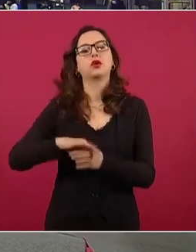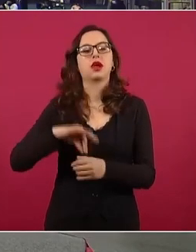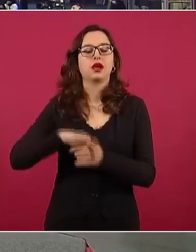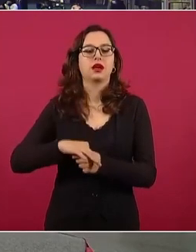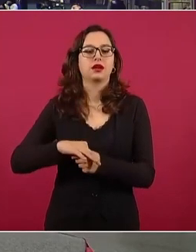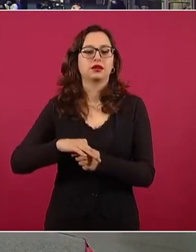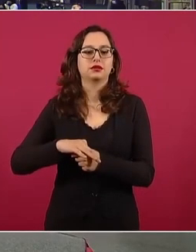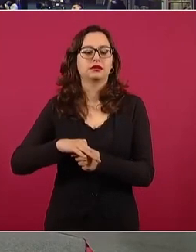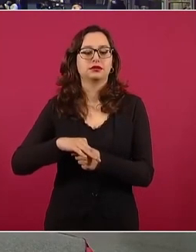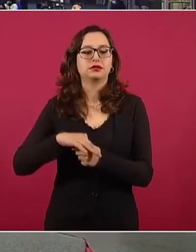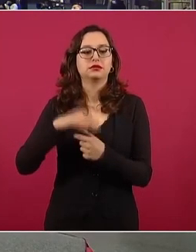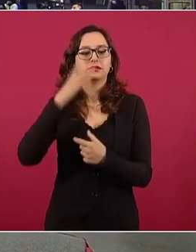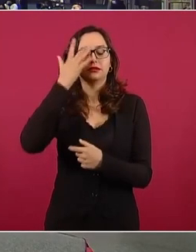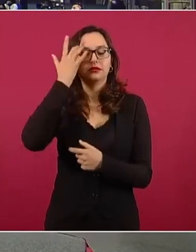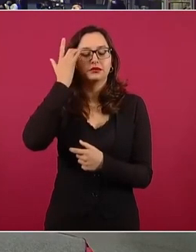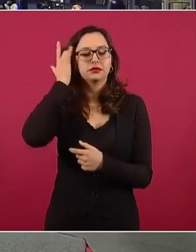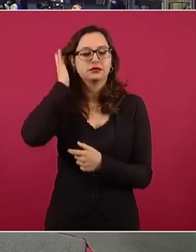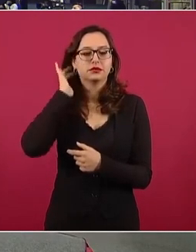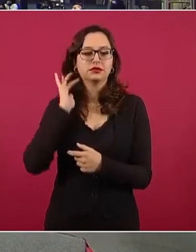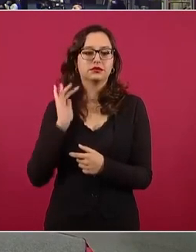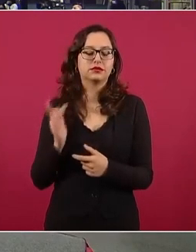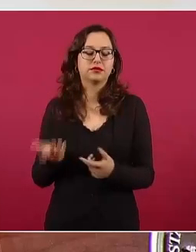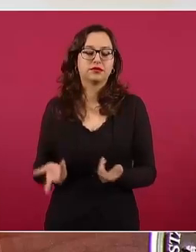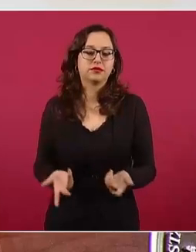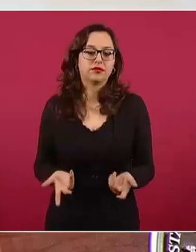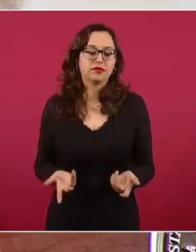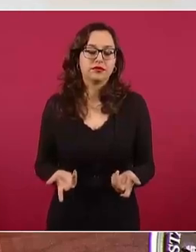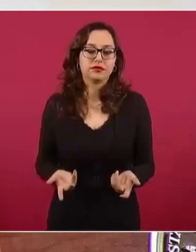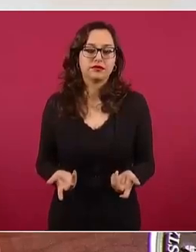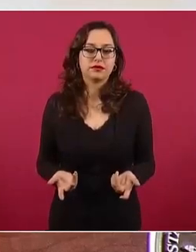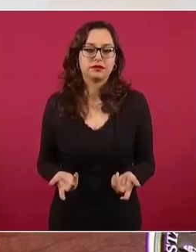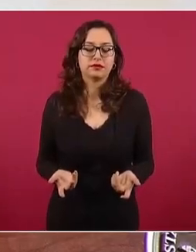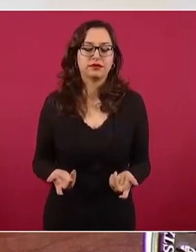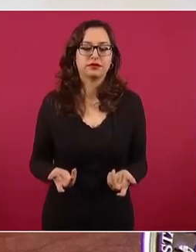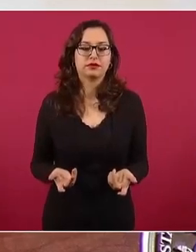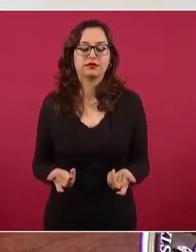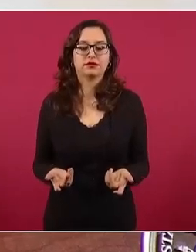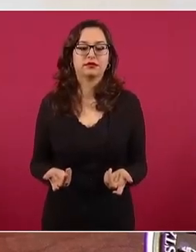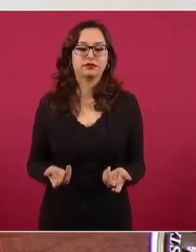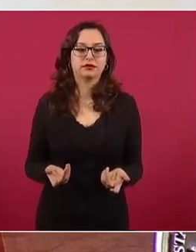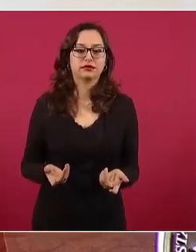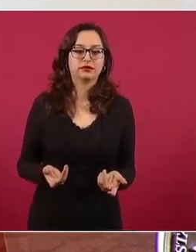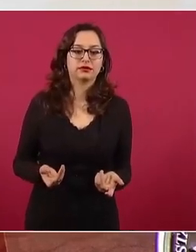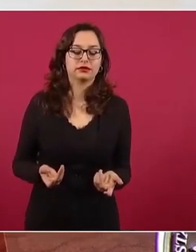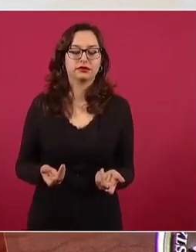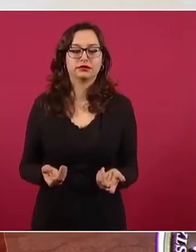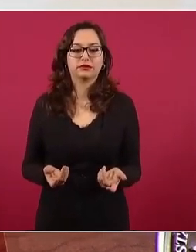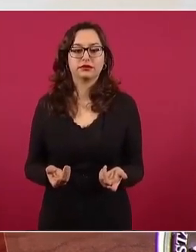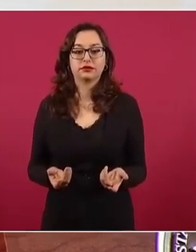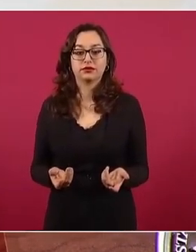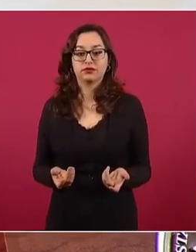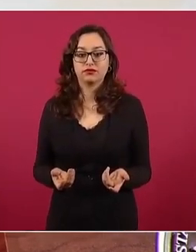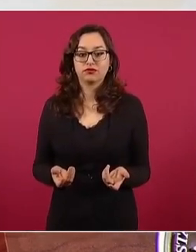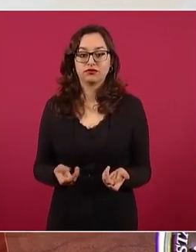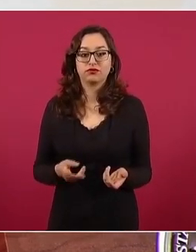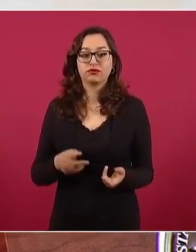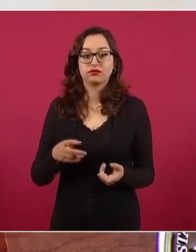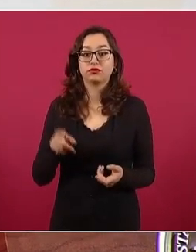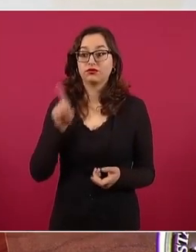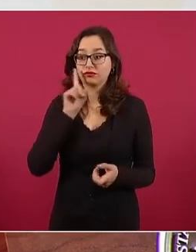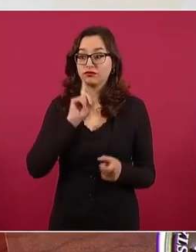Se habla de fraude cuando participa Vasconcelos,